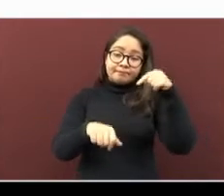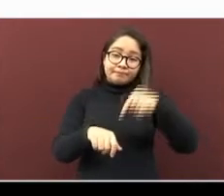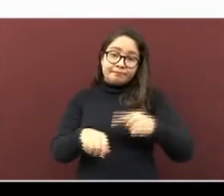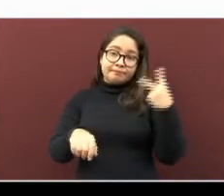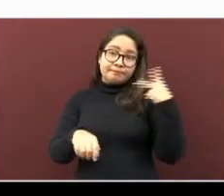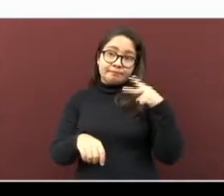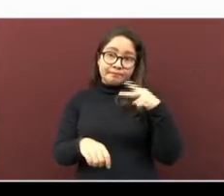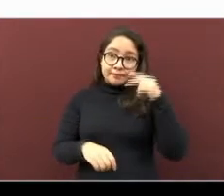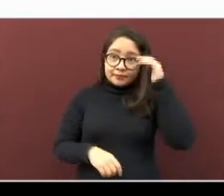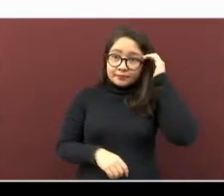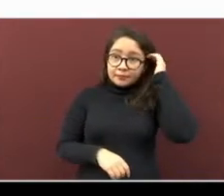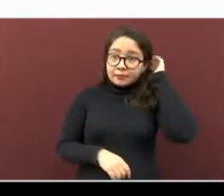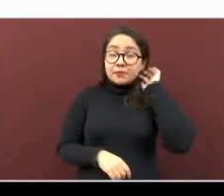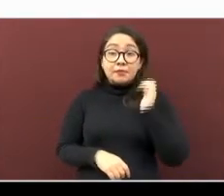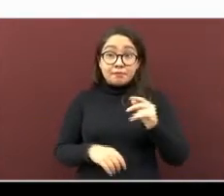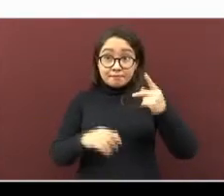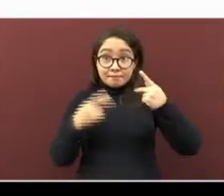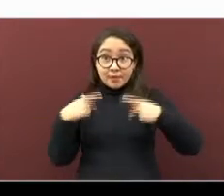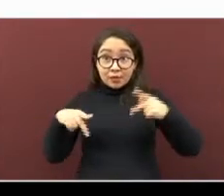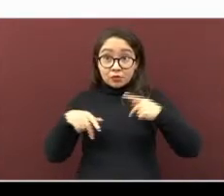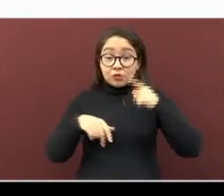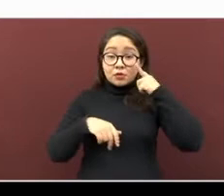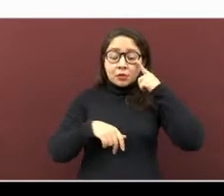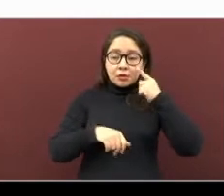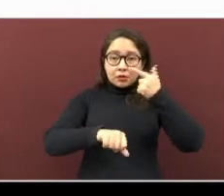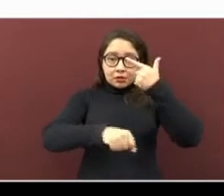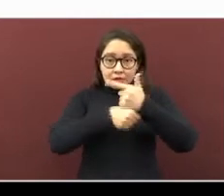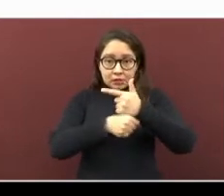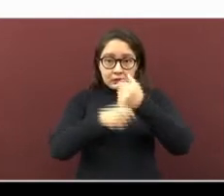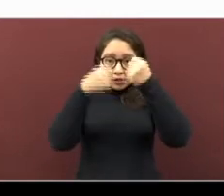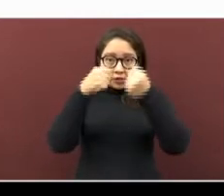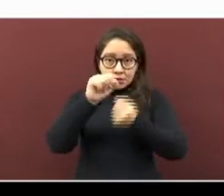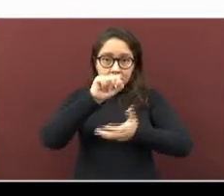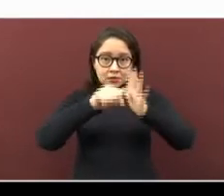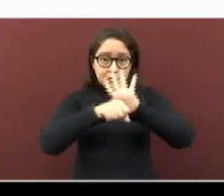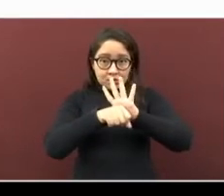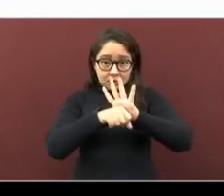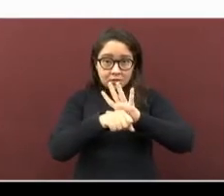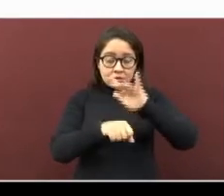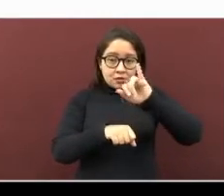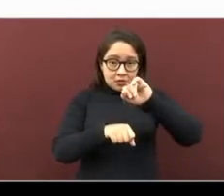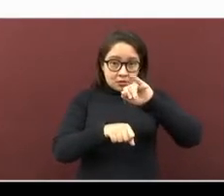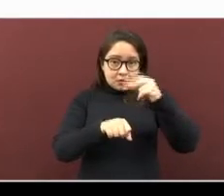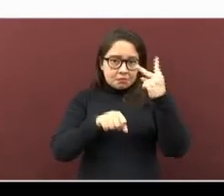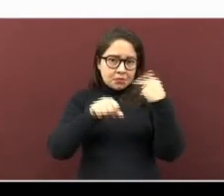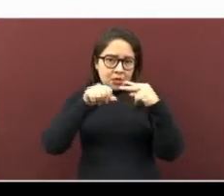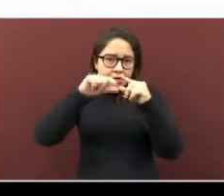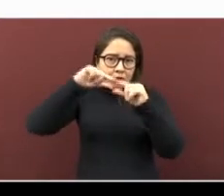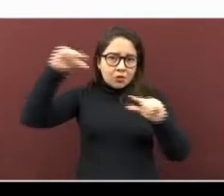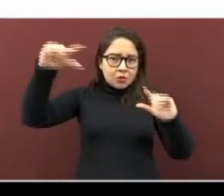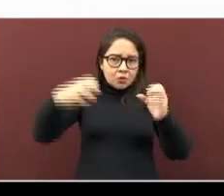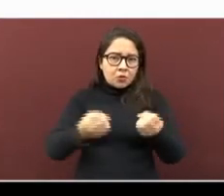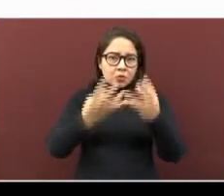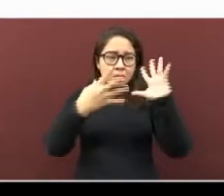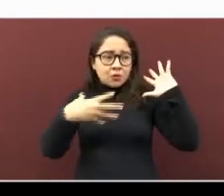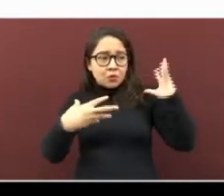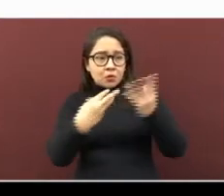cuanto a los pacientes positivos, suman hasta el día de hoy 95 mil